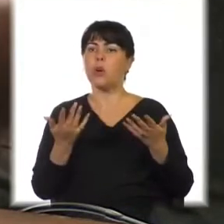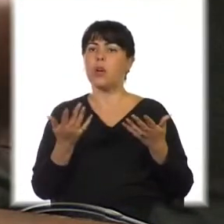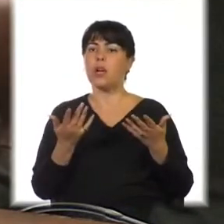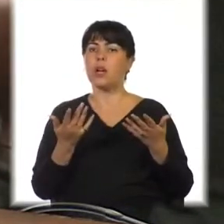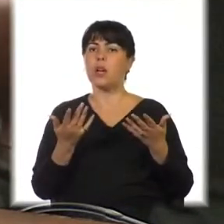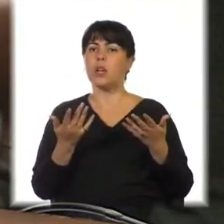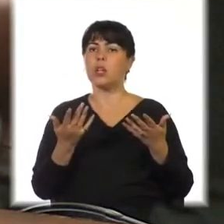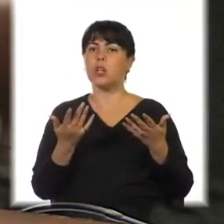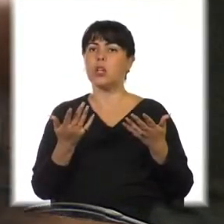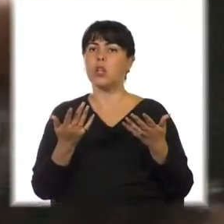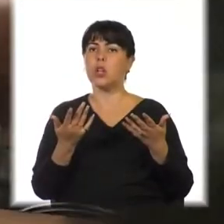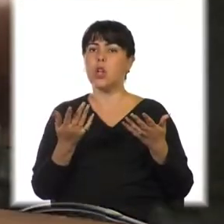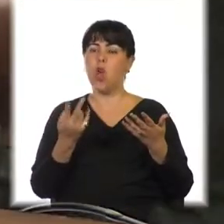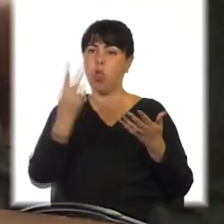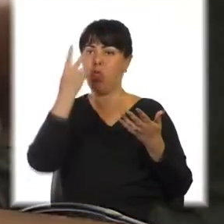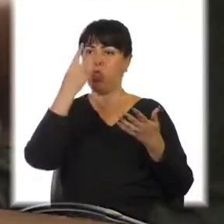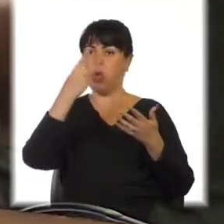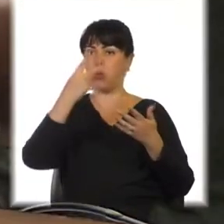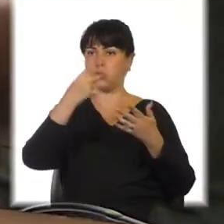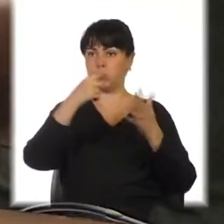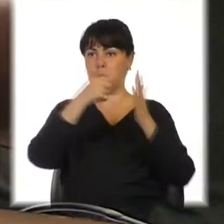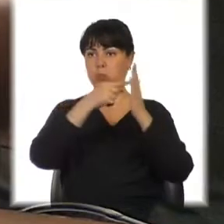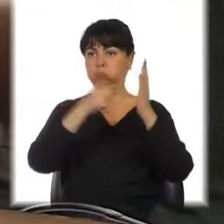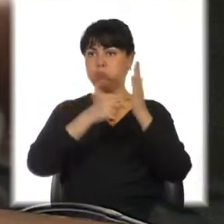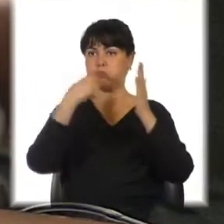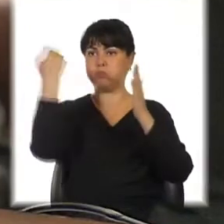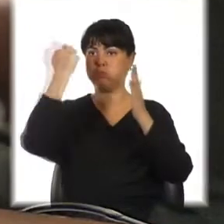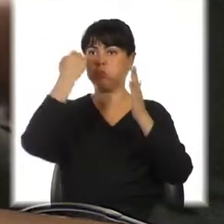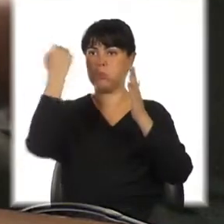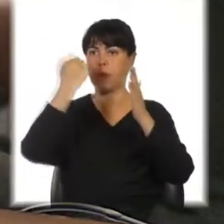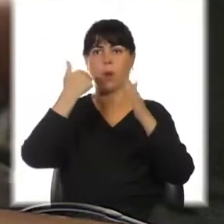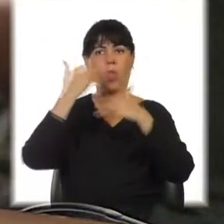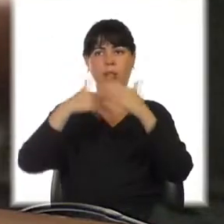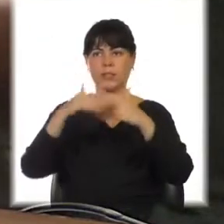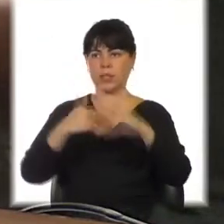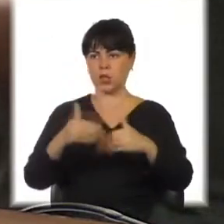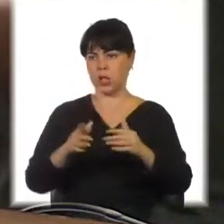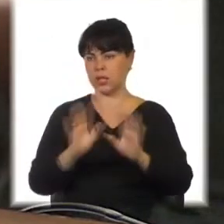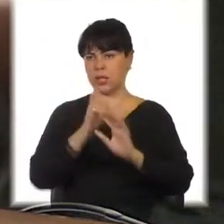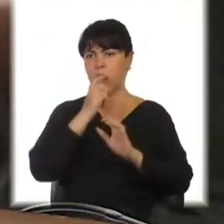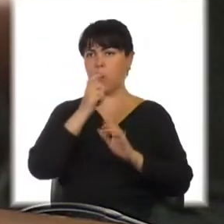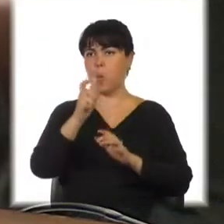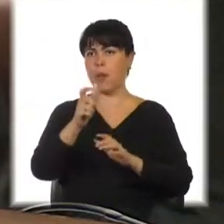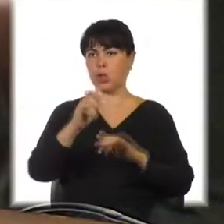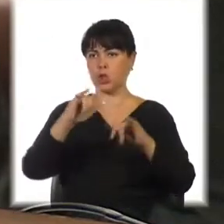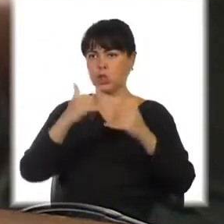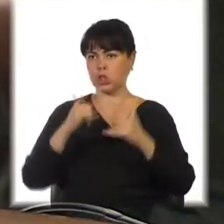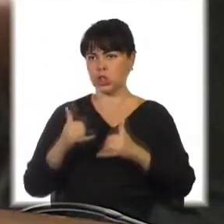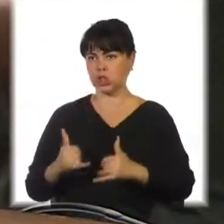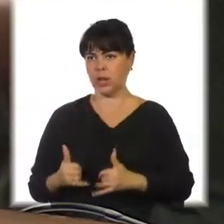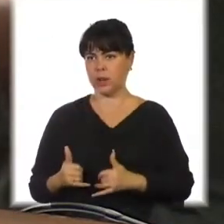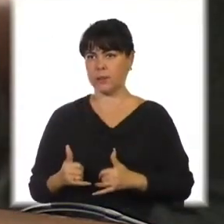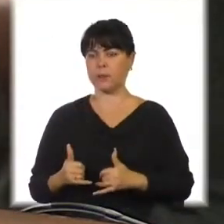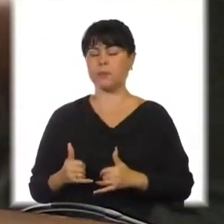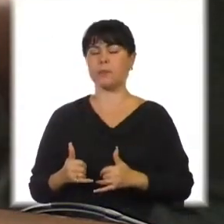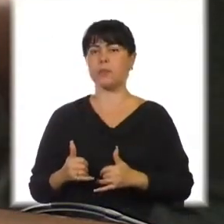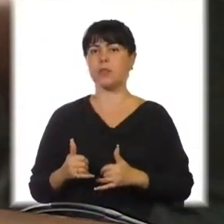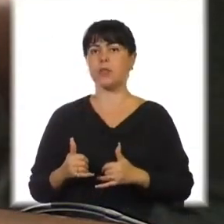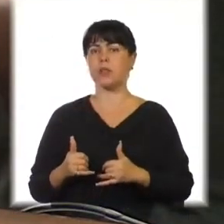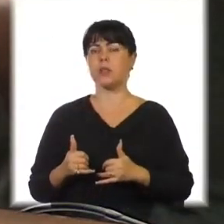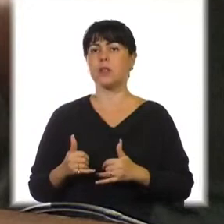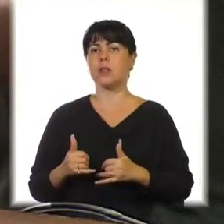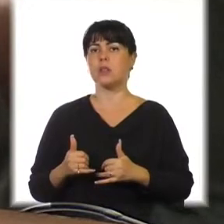Voy a abordar los puntos principales y no los voy a desarrollar porque ya los argumentos han sido más que